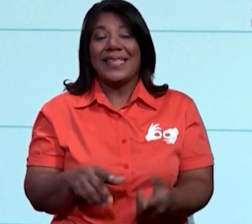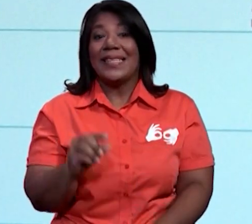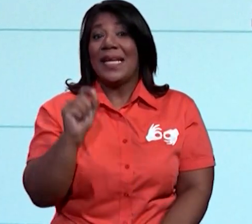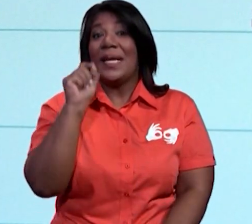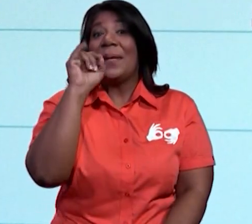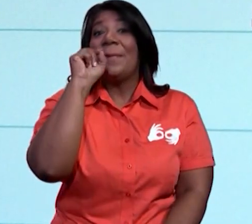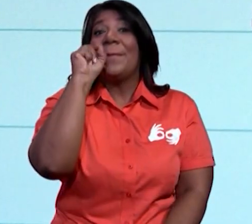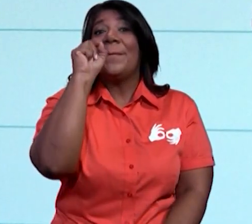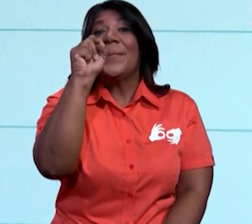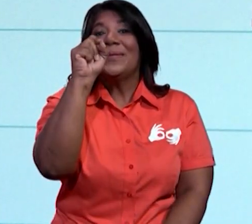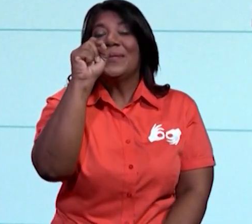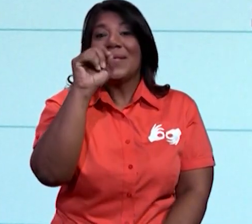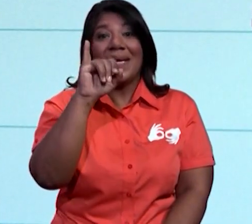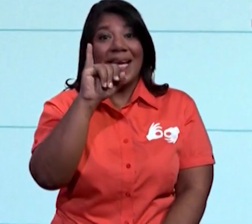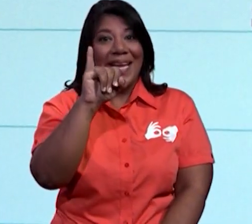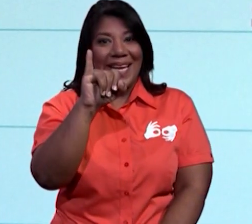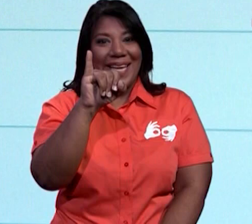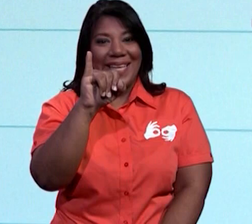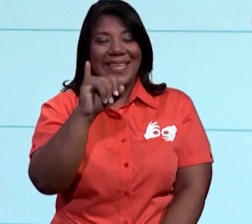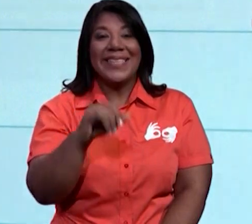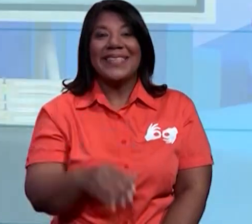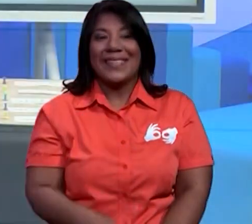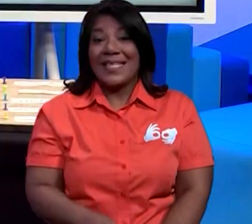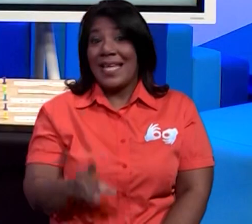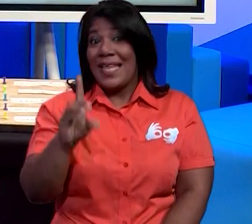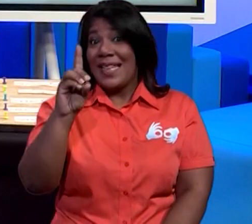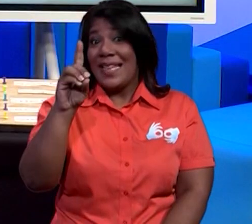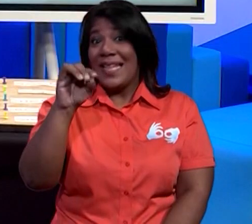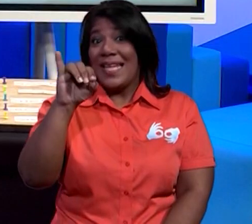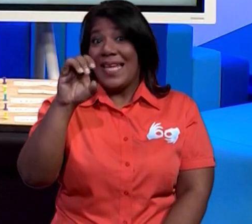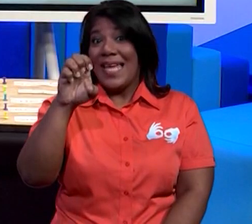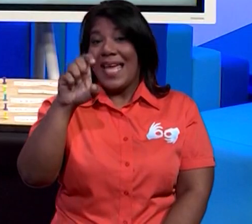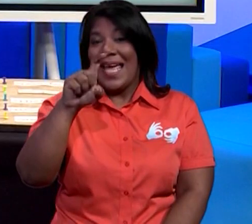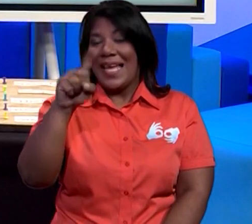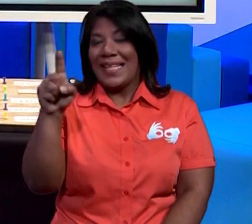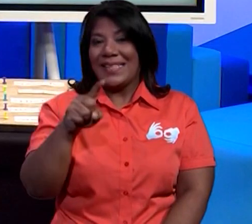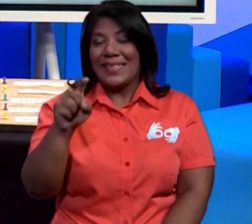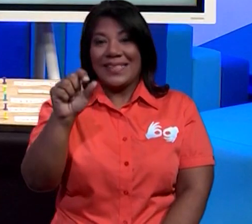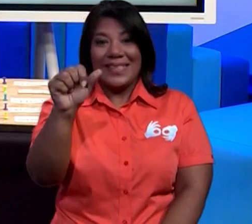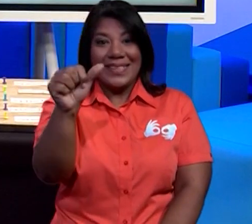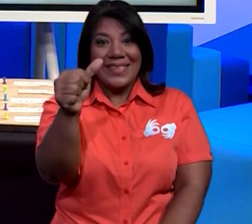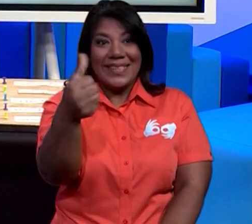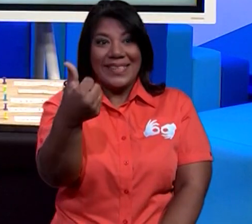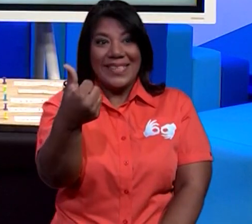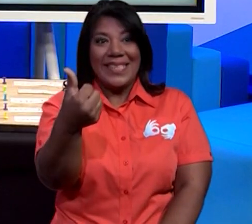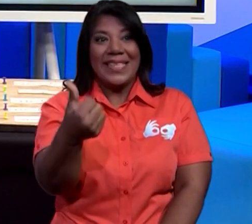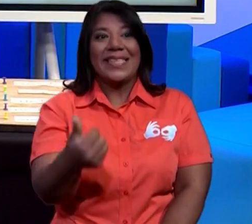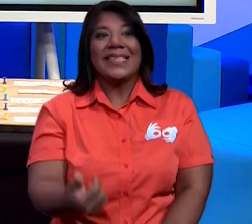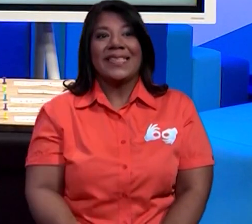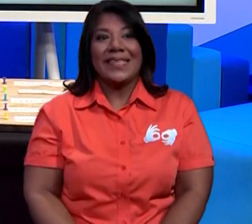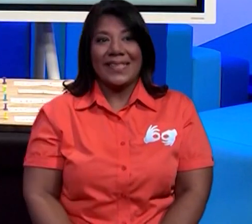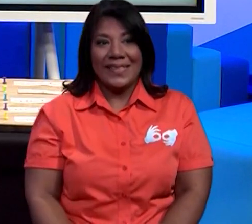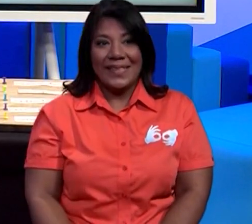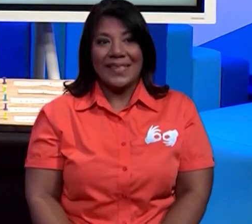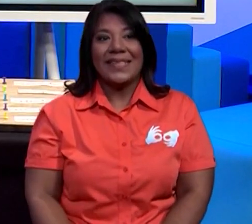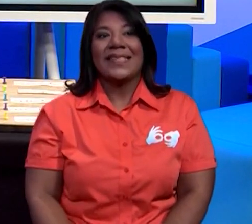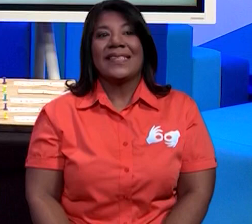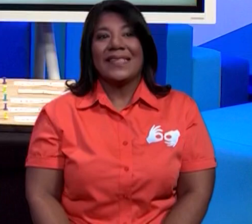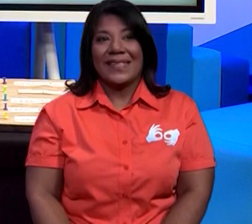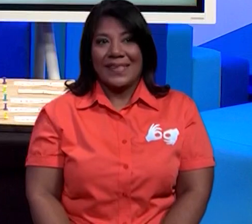olvidar del puntito que dice aquí 10. ¿Qué es? Podemos representar esa